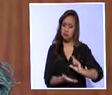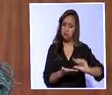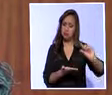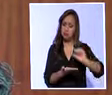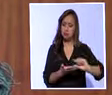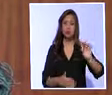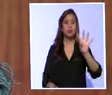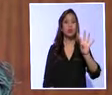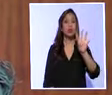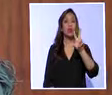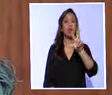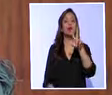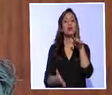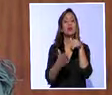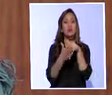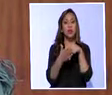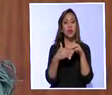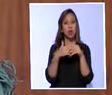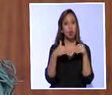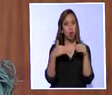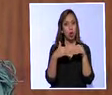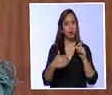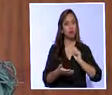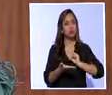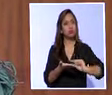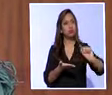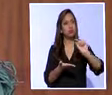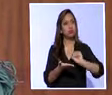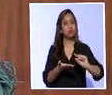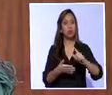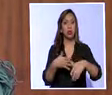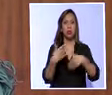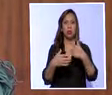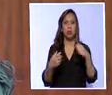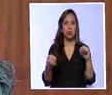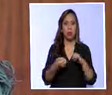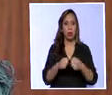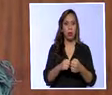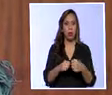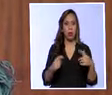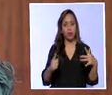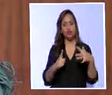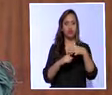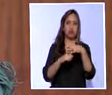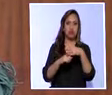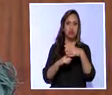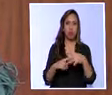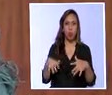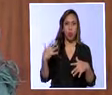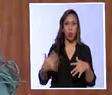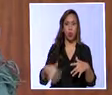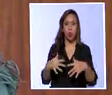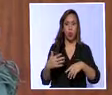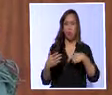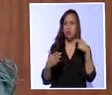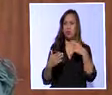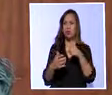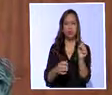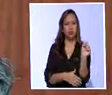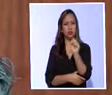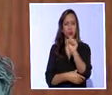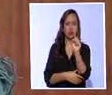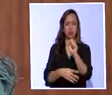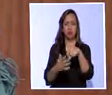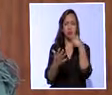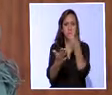43 mil dólares, hasta cuando hubo un problema, tuvo un accidente mi papá, la bolqueta se cayó porque manejó un